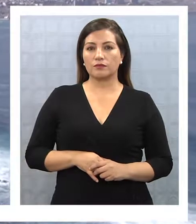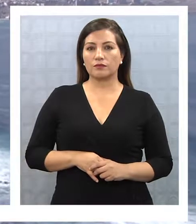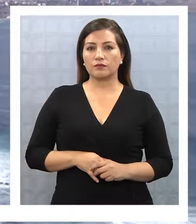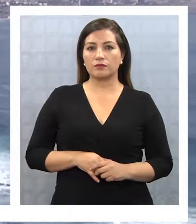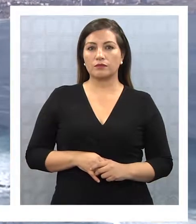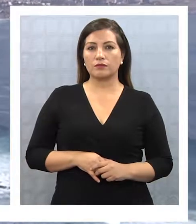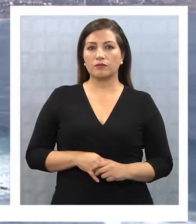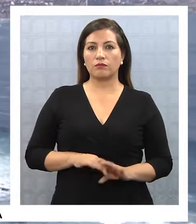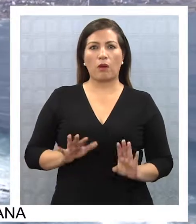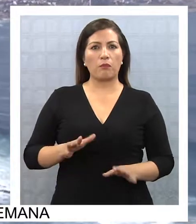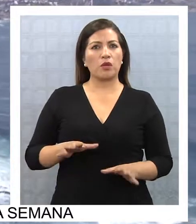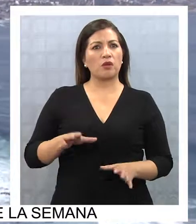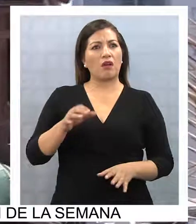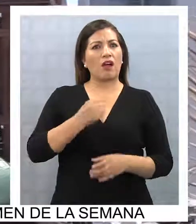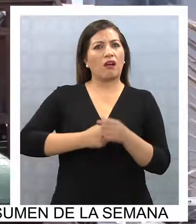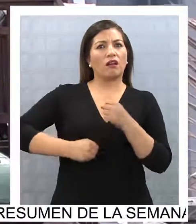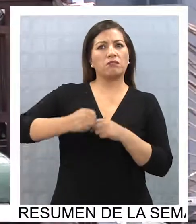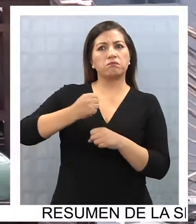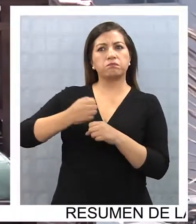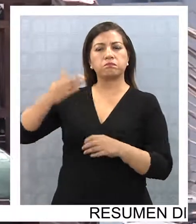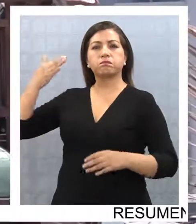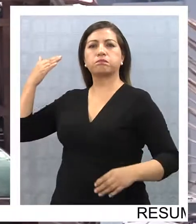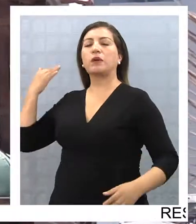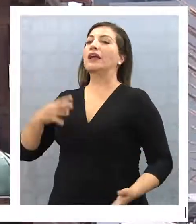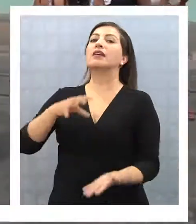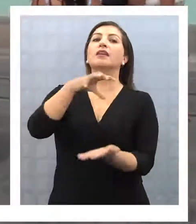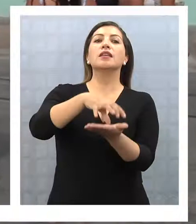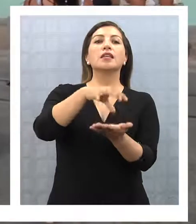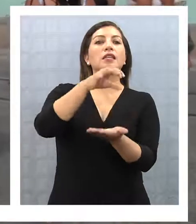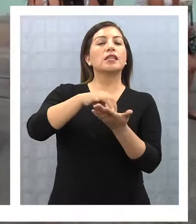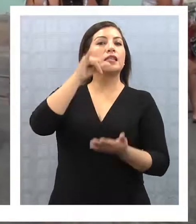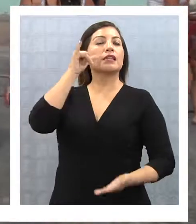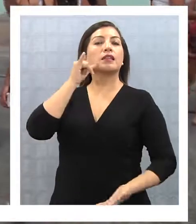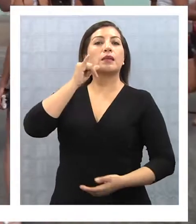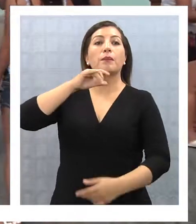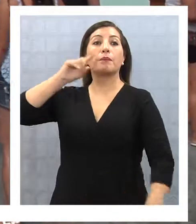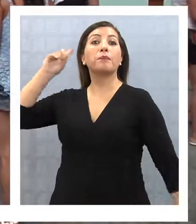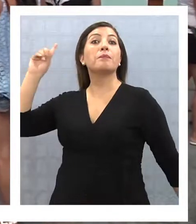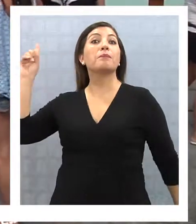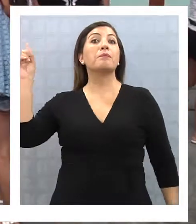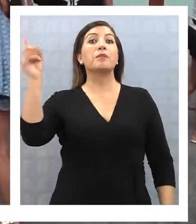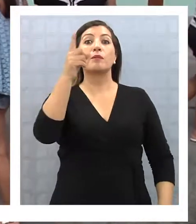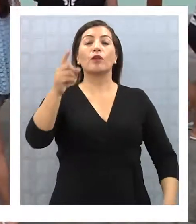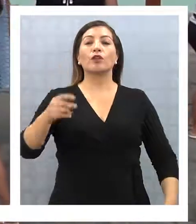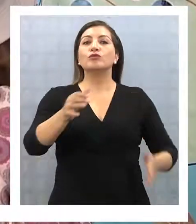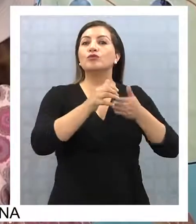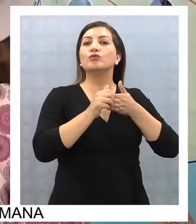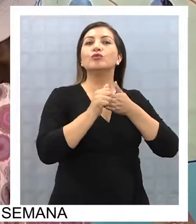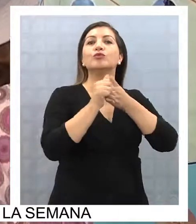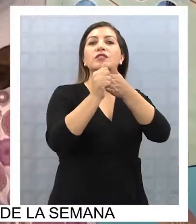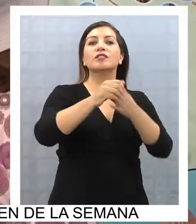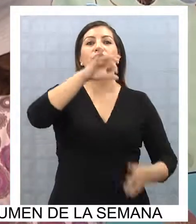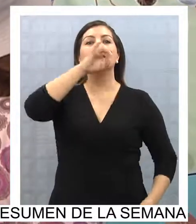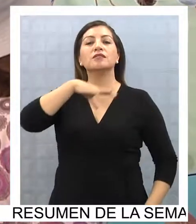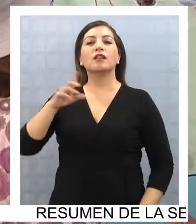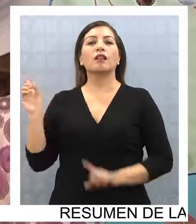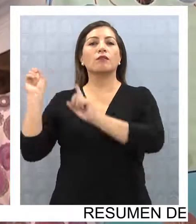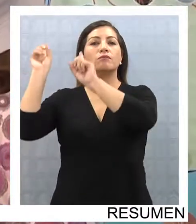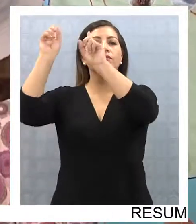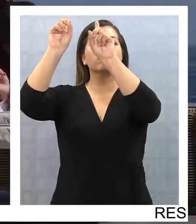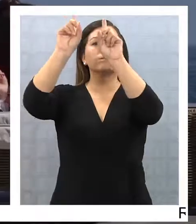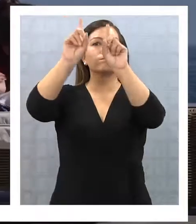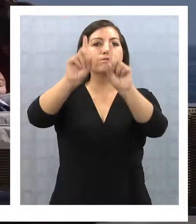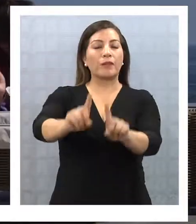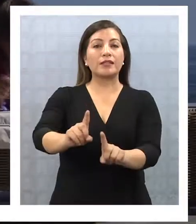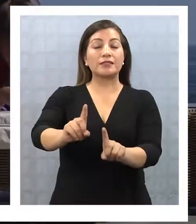Desde hace unos años, Iquique se ha posicionado como uno de los principales destinos turísticos de Chile, no solo con